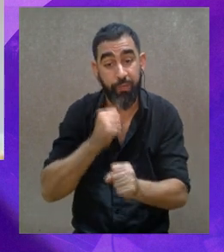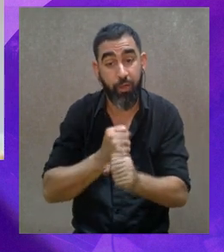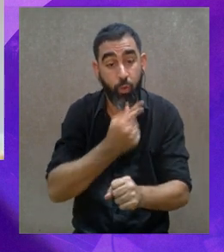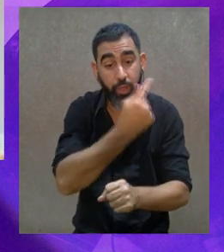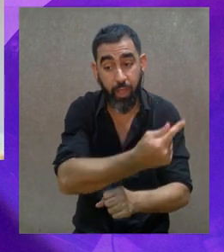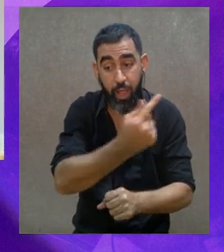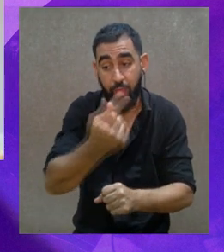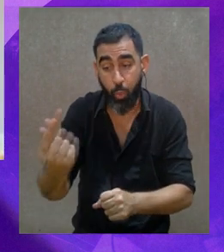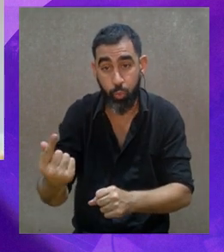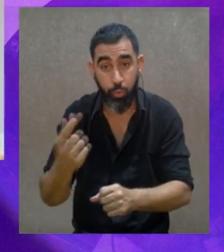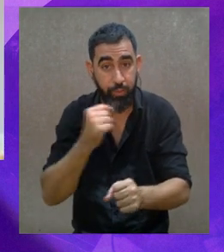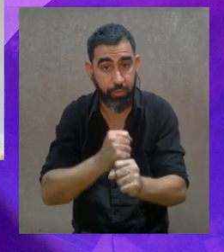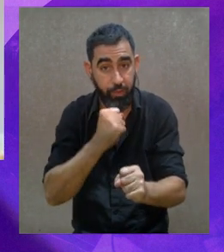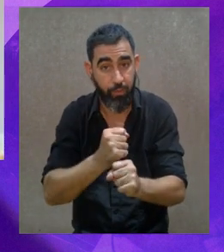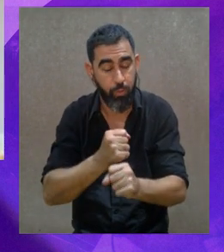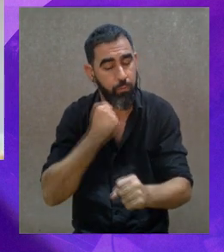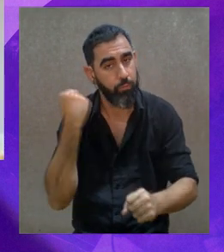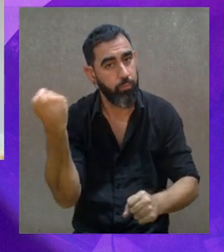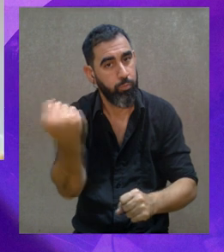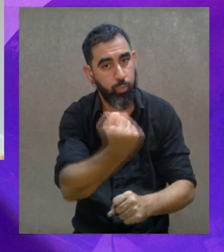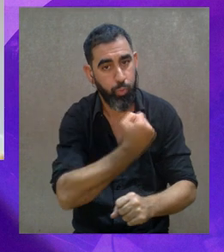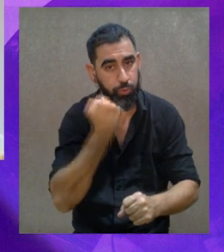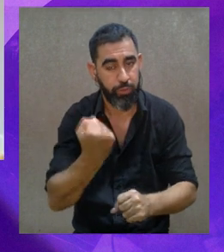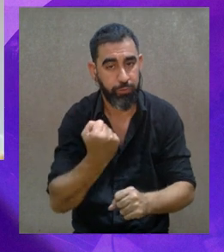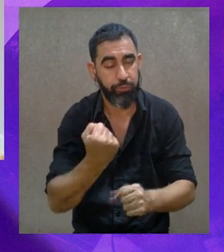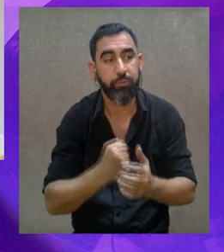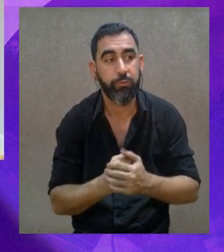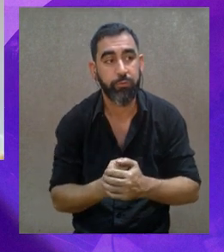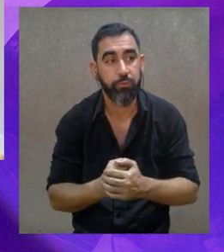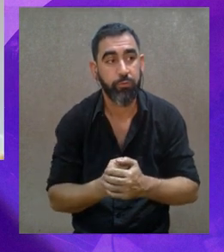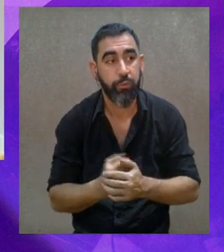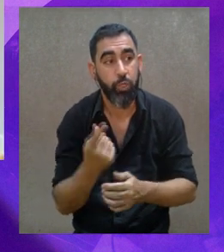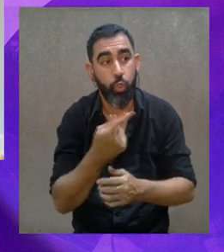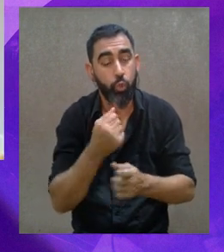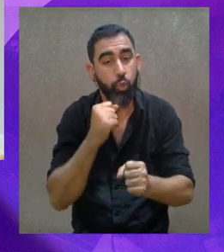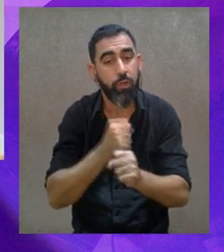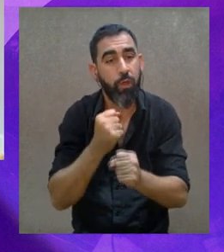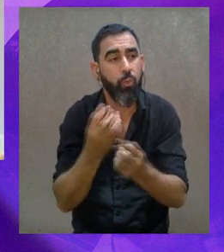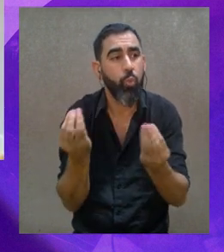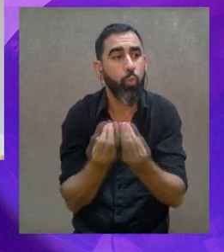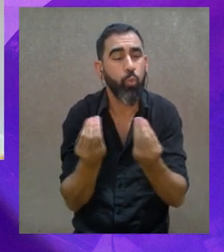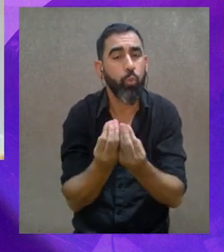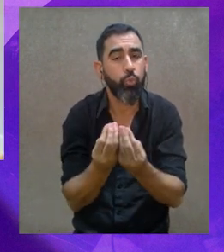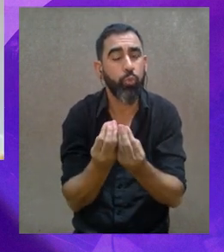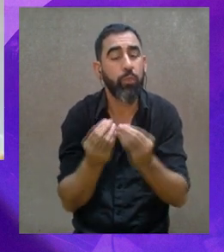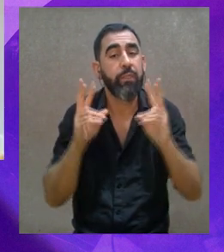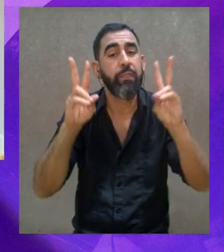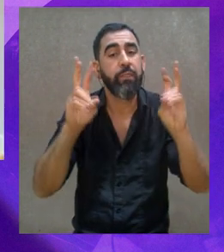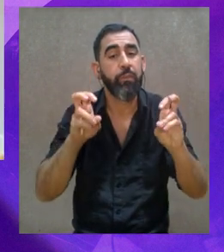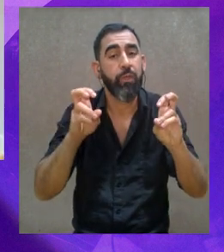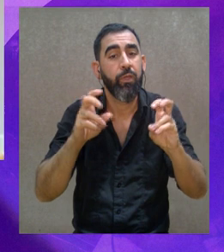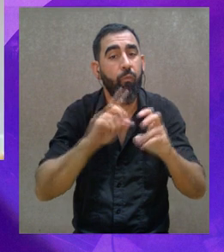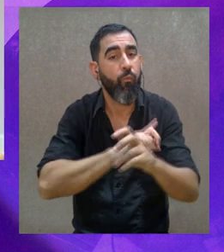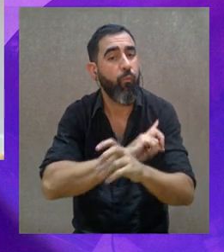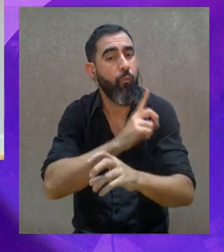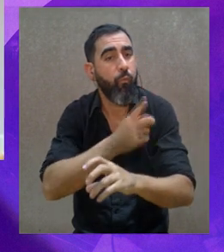Entonces, el trabajo de cada una de esas individualidades, que es importantísima, nosotros lo trabajamos muchísimo,